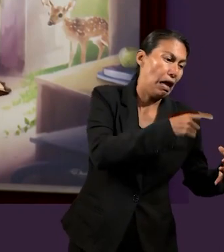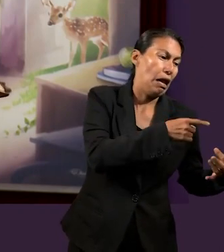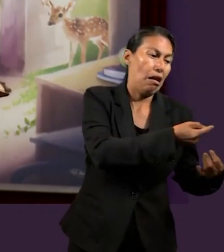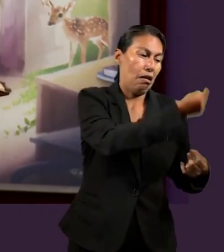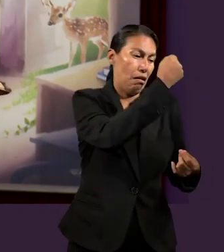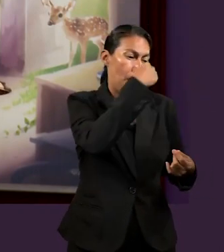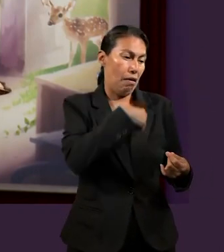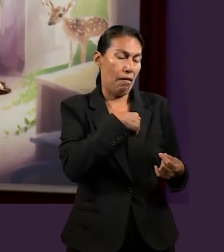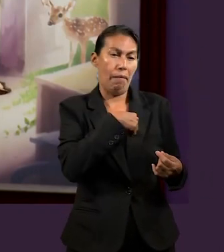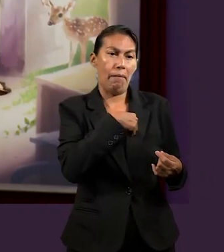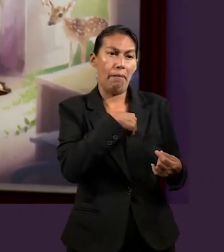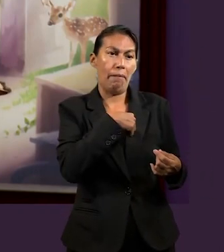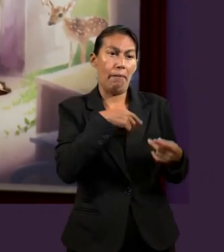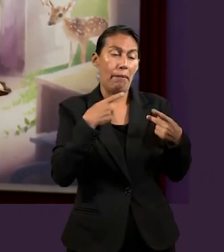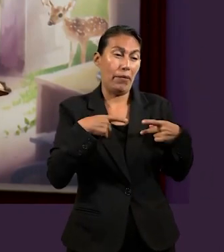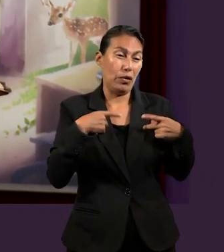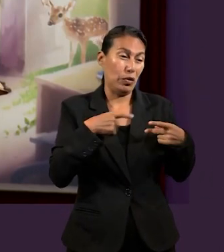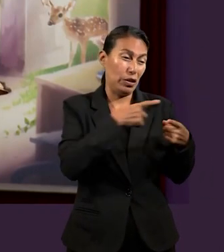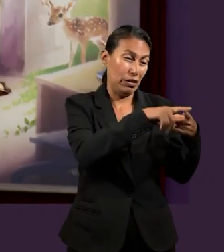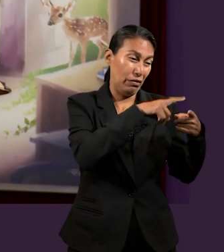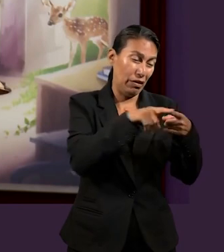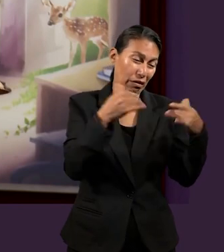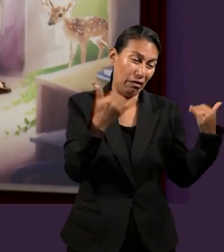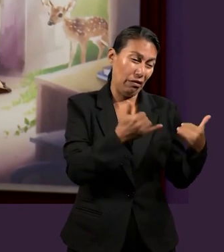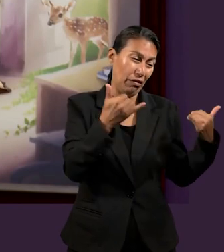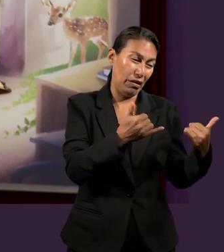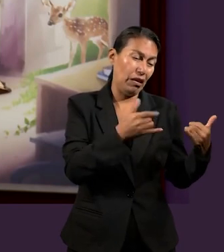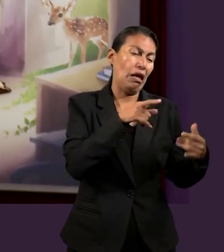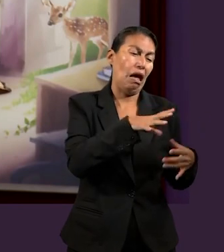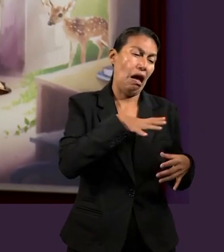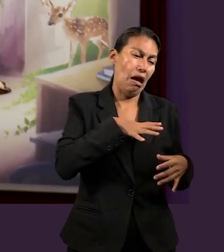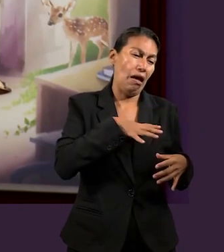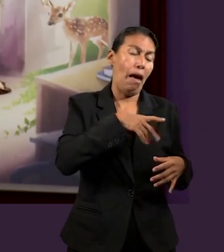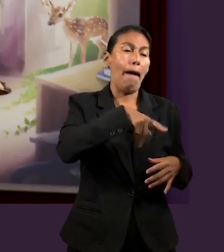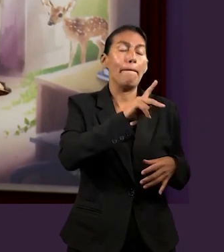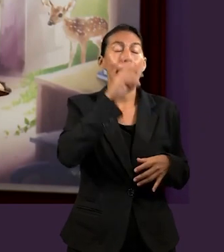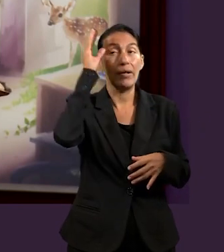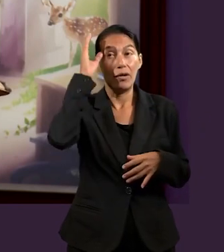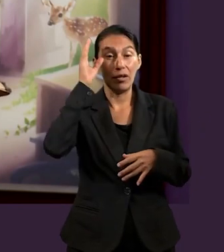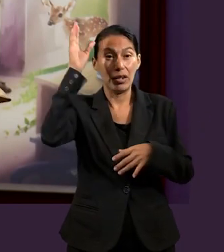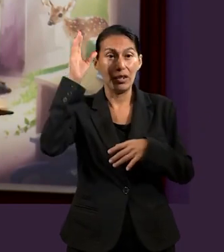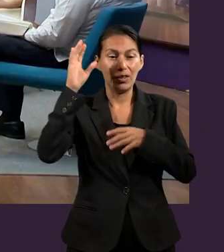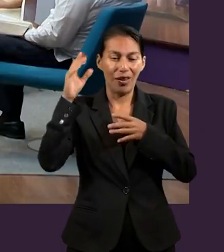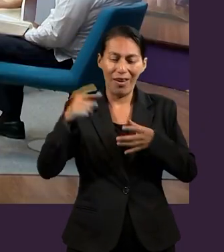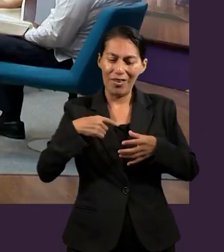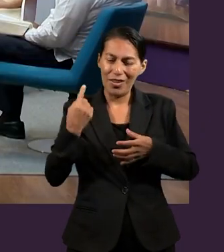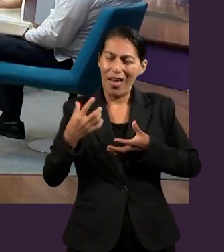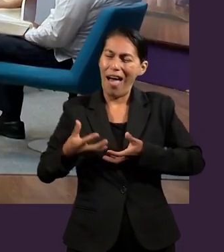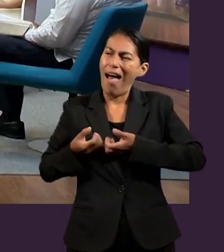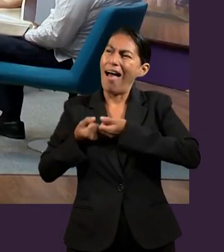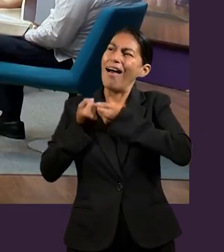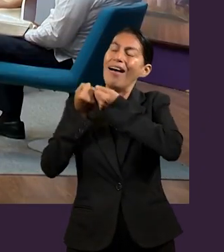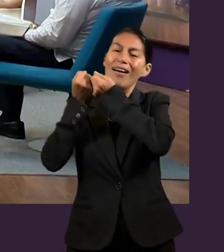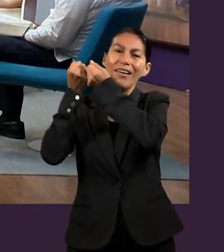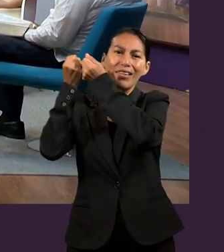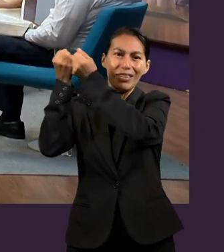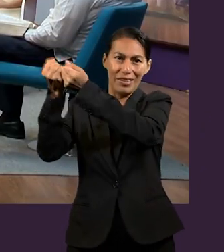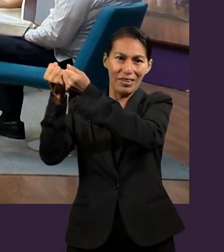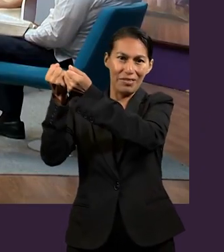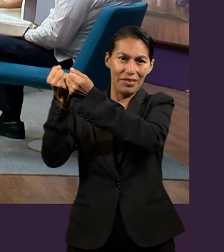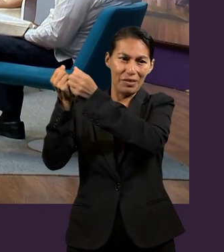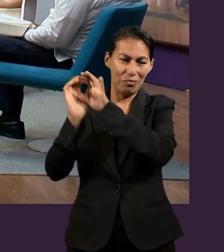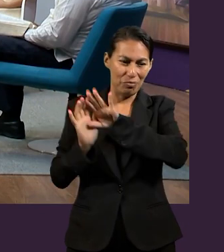aire, el espíritu que ahora opera en los hijos de desobediencia. Sí, realmente,